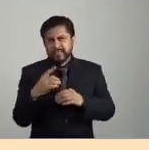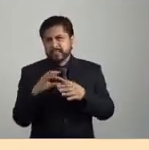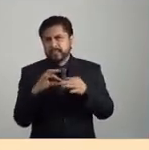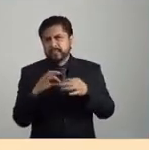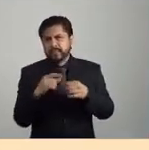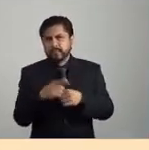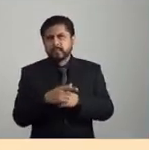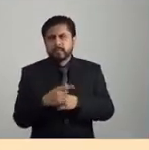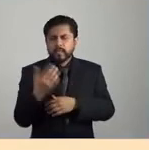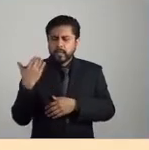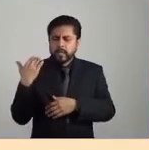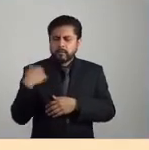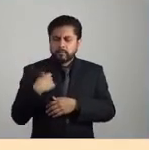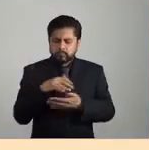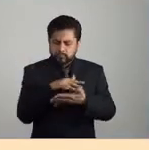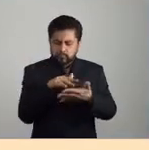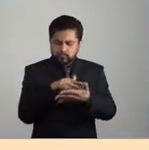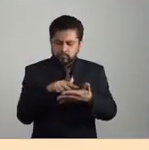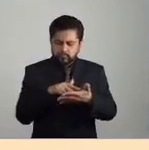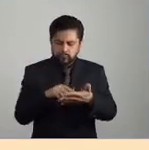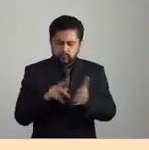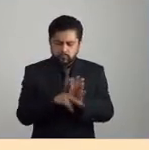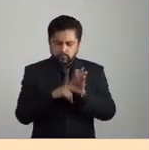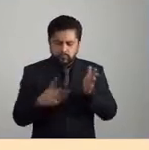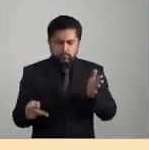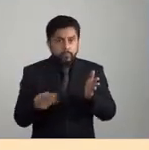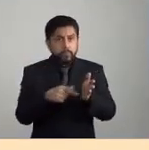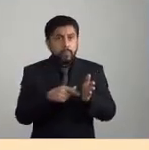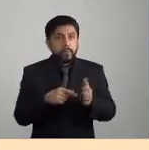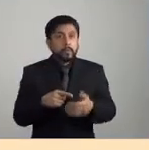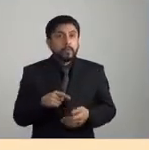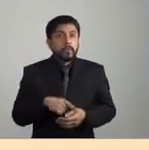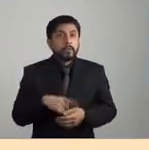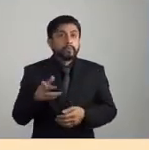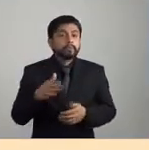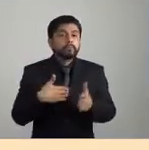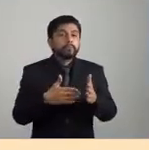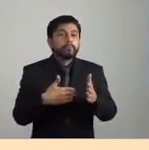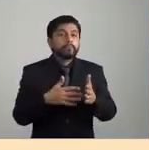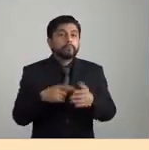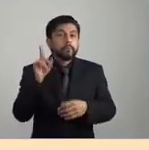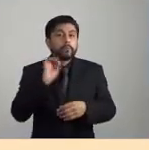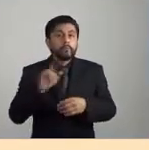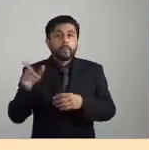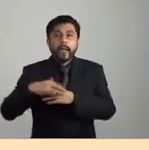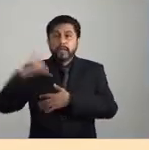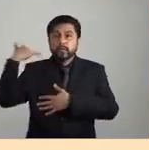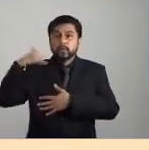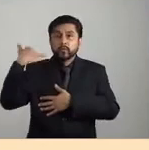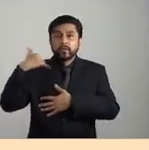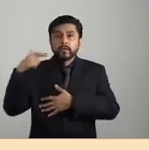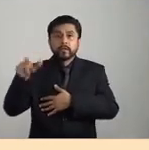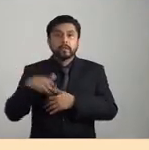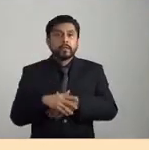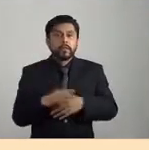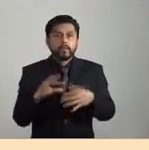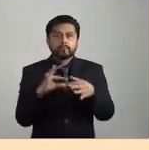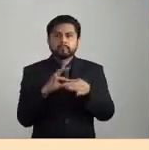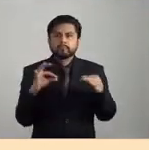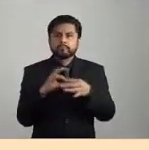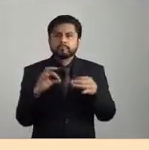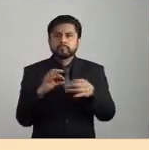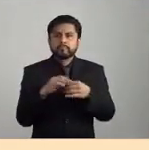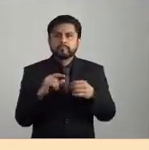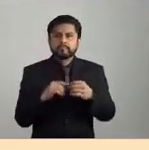hace poco veía un documental de una cocinera maya en la Yucatán, y bueno, pues ella explicaba cómo hacían